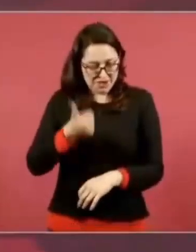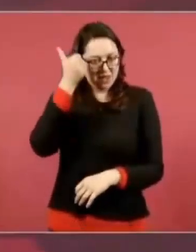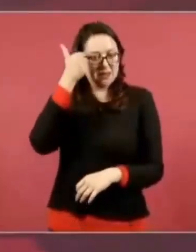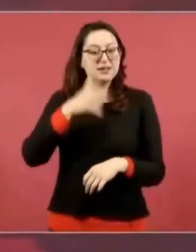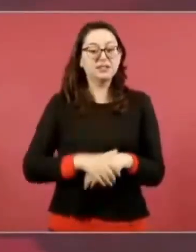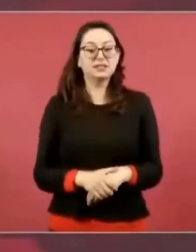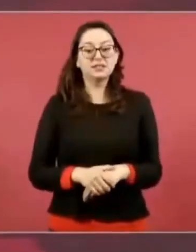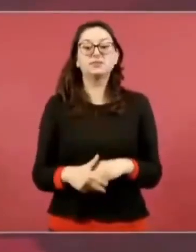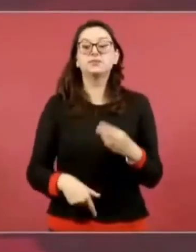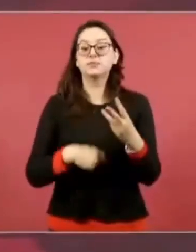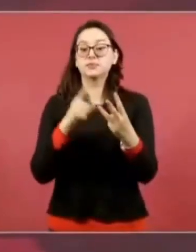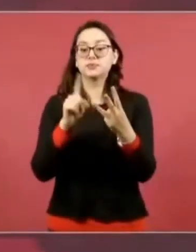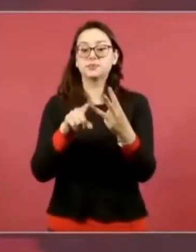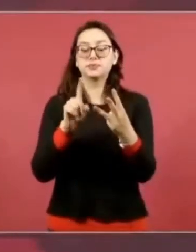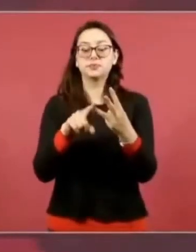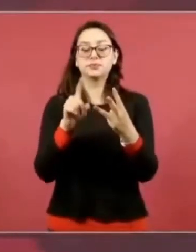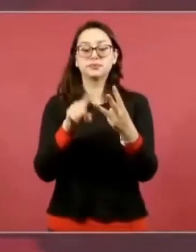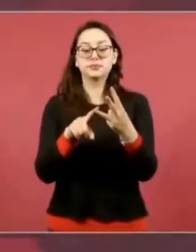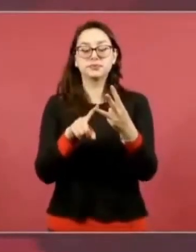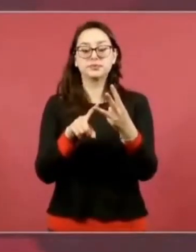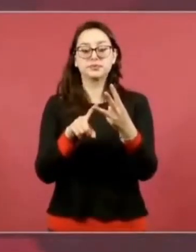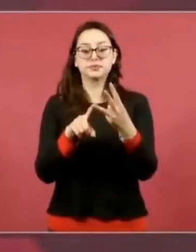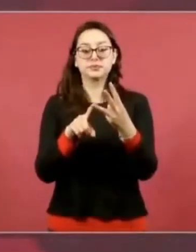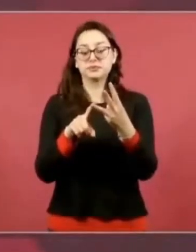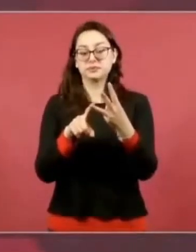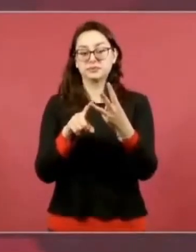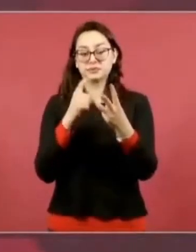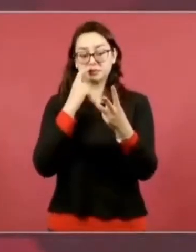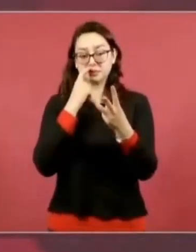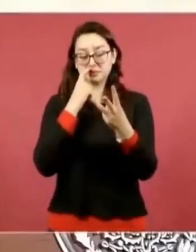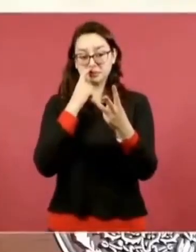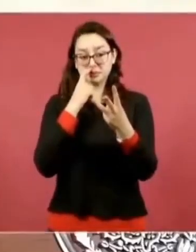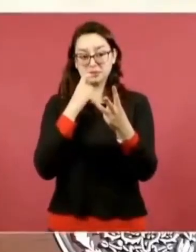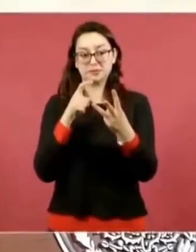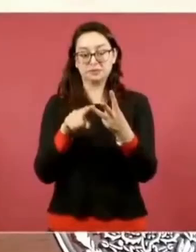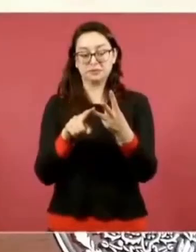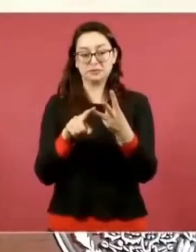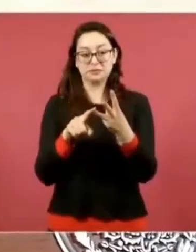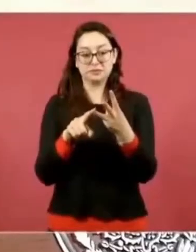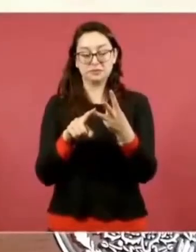Y otra cuestión adicional, si dejamos esos terrenos,